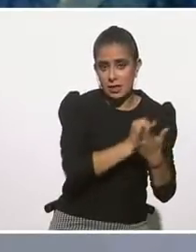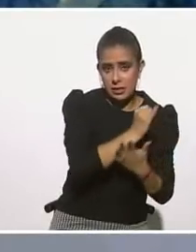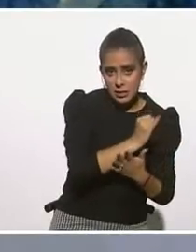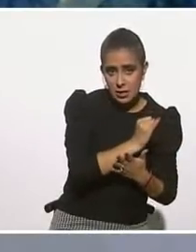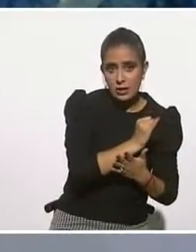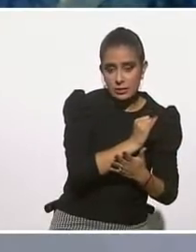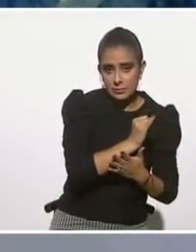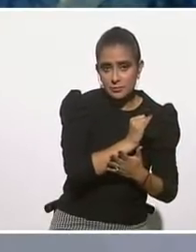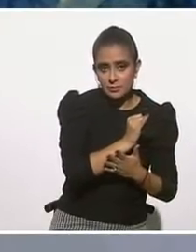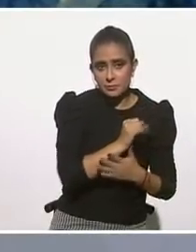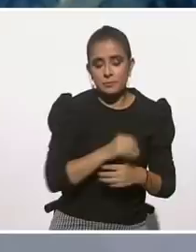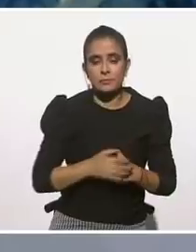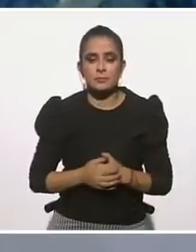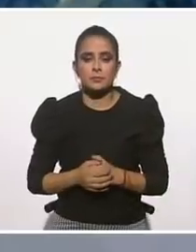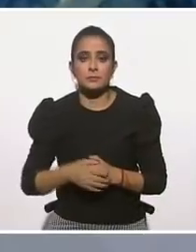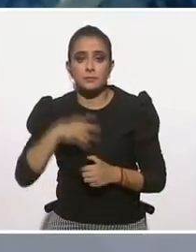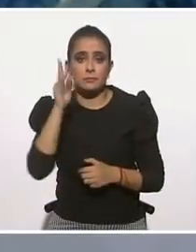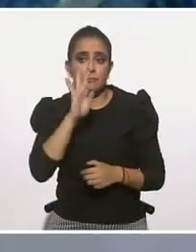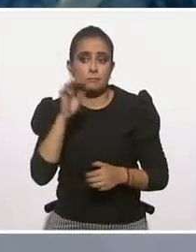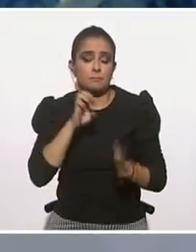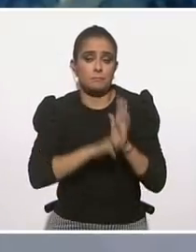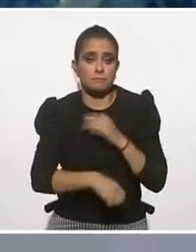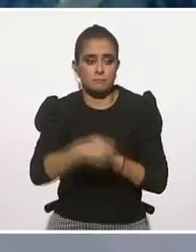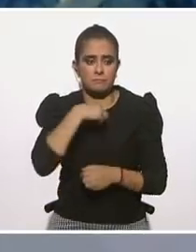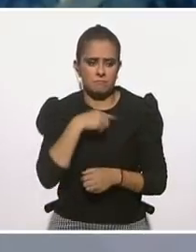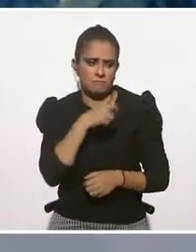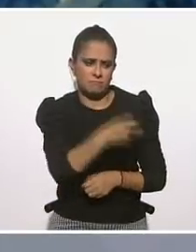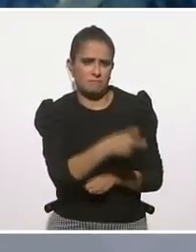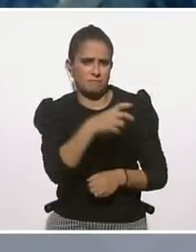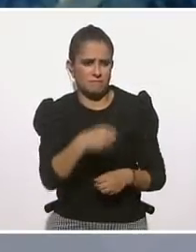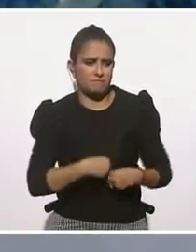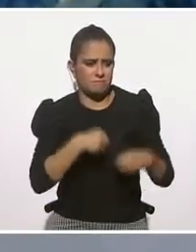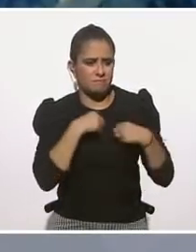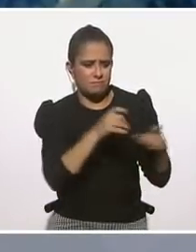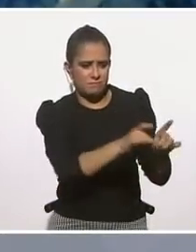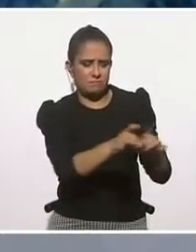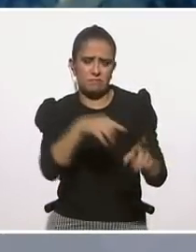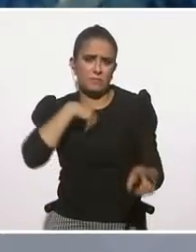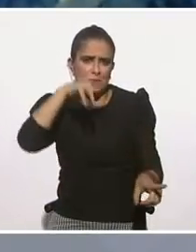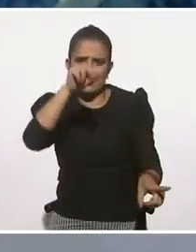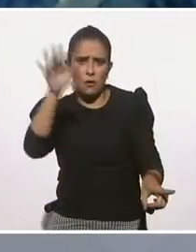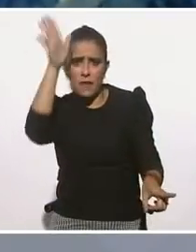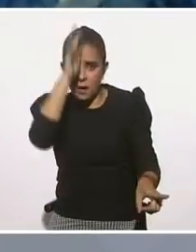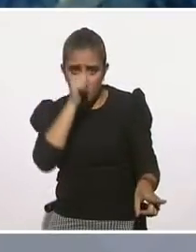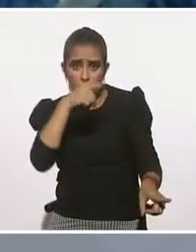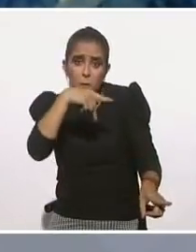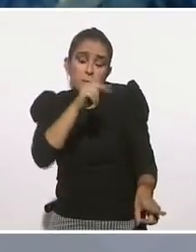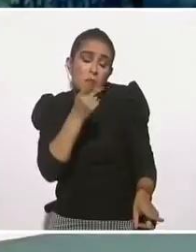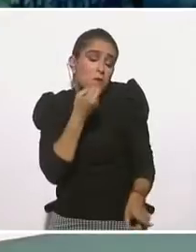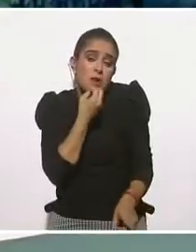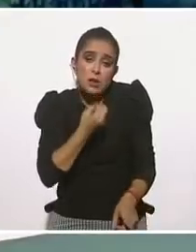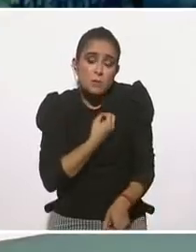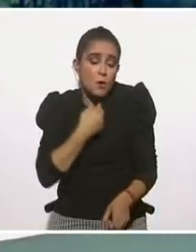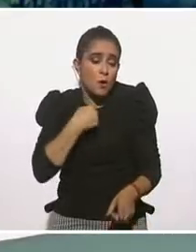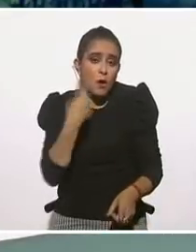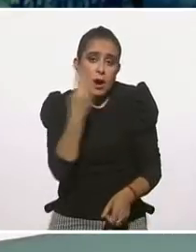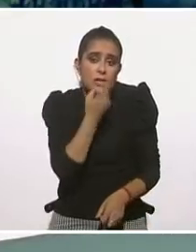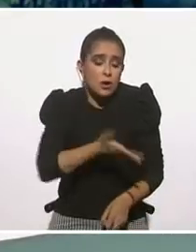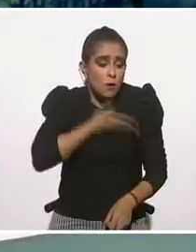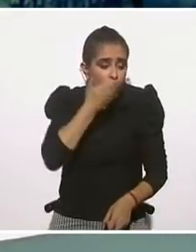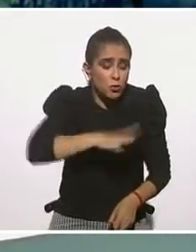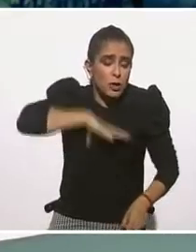adapto, pero no quiere decir que esté de acuerdo. Por supuesto, Sirulnik, Boris Sirulnik, es sobreviviente del